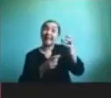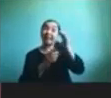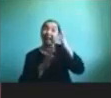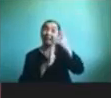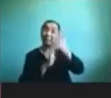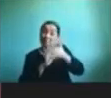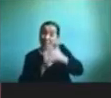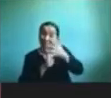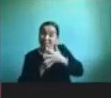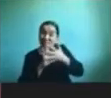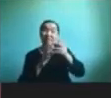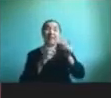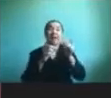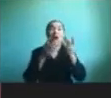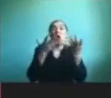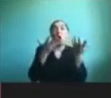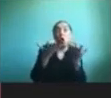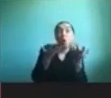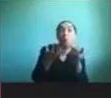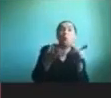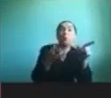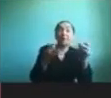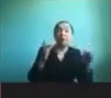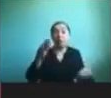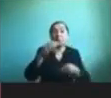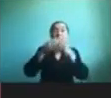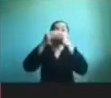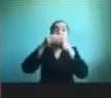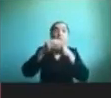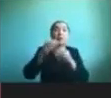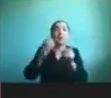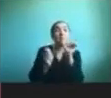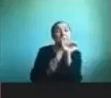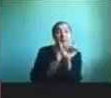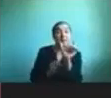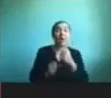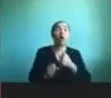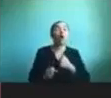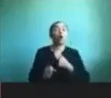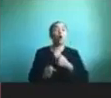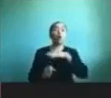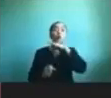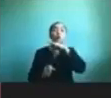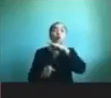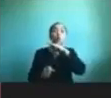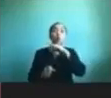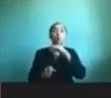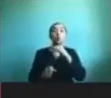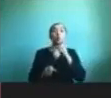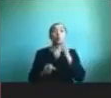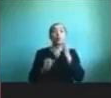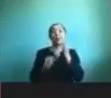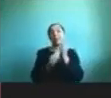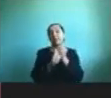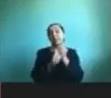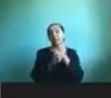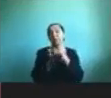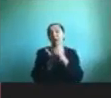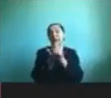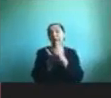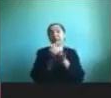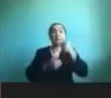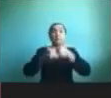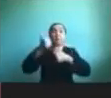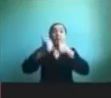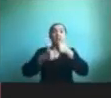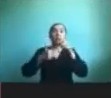deberían acceder y subir palabras yo uso por ejemplo el señaletas en clases con profesionales y los hago que ellos creen